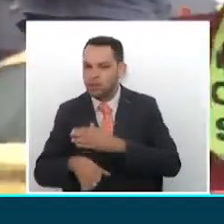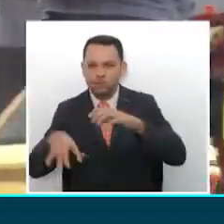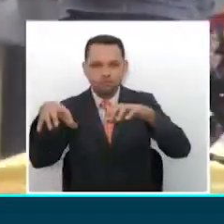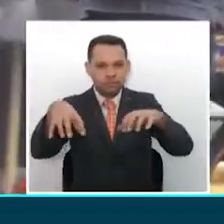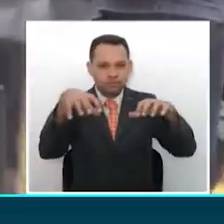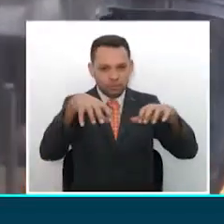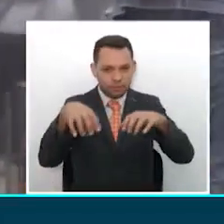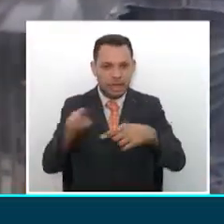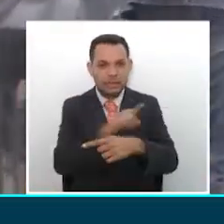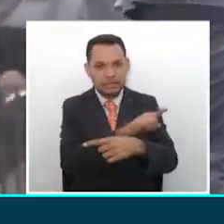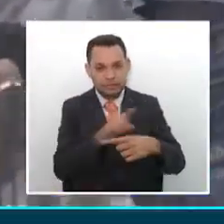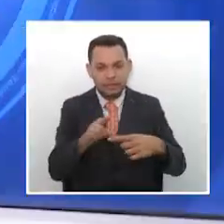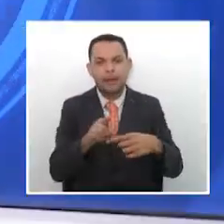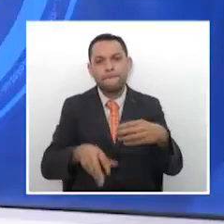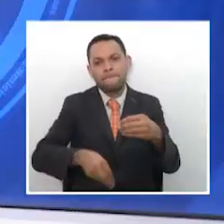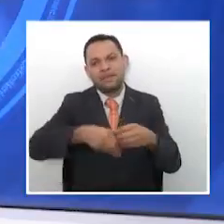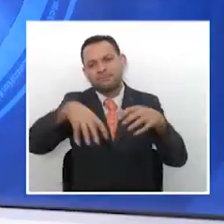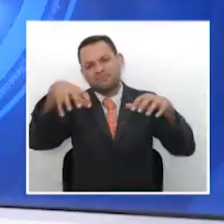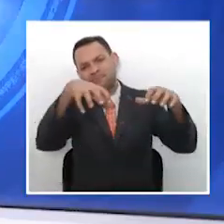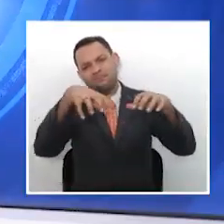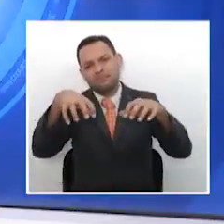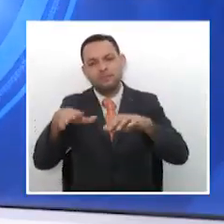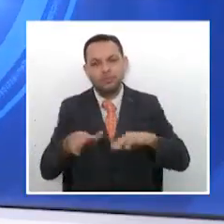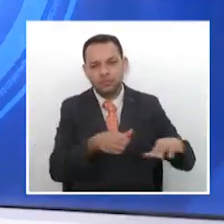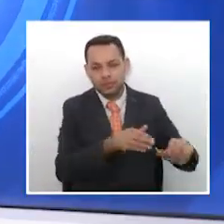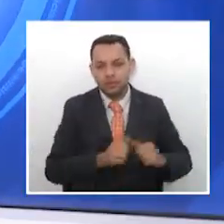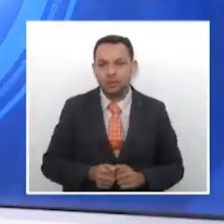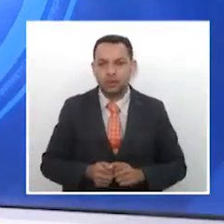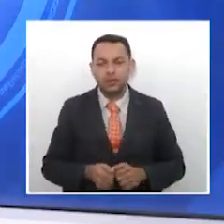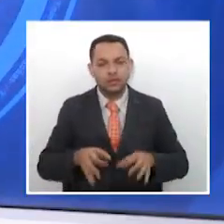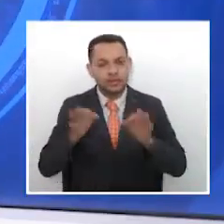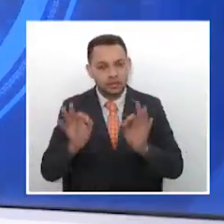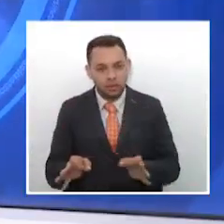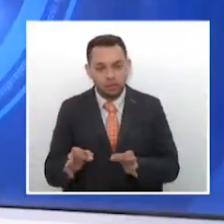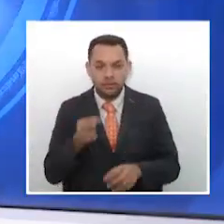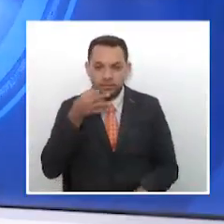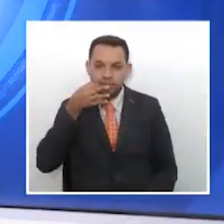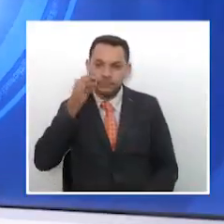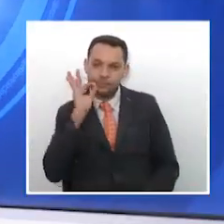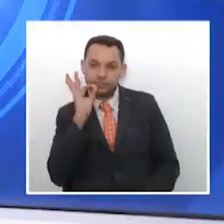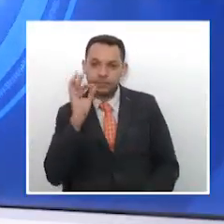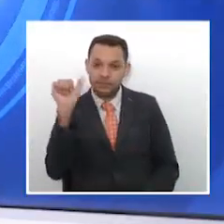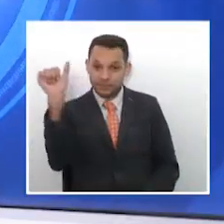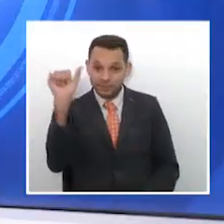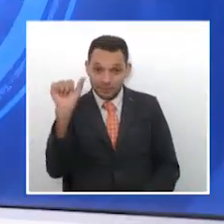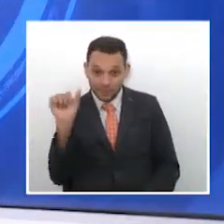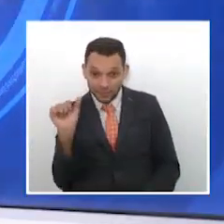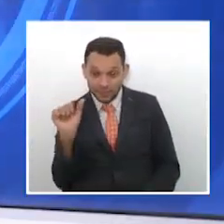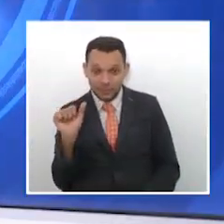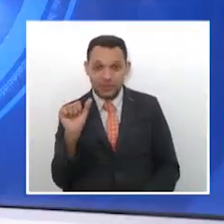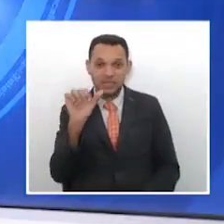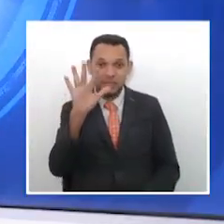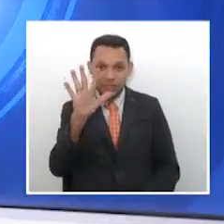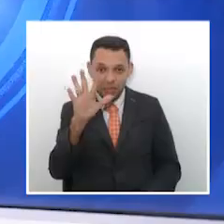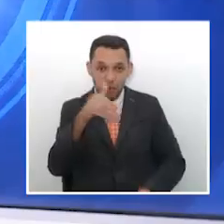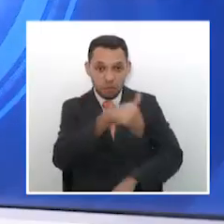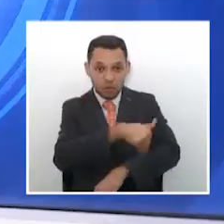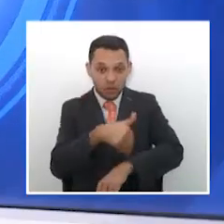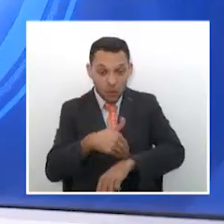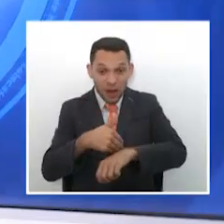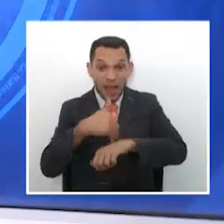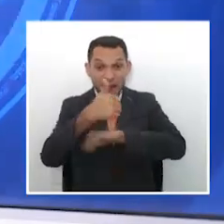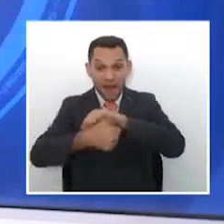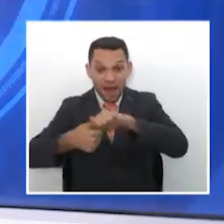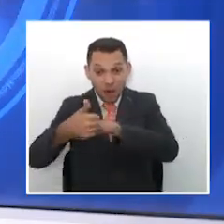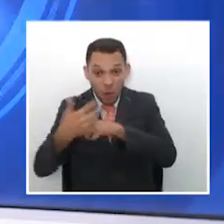en el departamento de Caldas. Asegurar la cosecha principal de café a finales de agosto que se acerca a los 5 millones de arrobas y garantizar